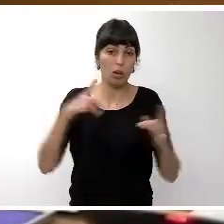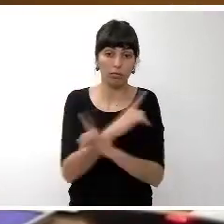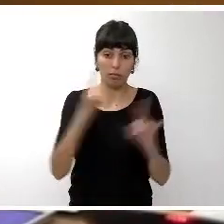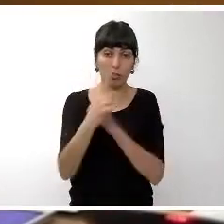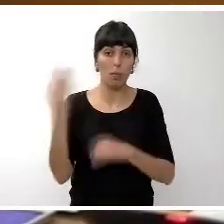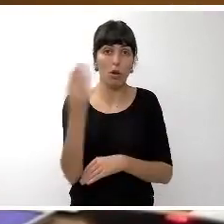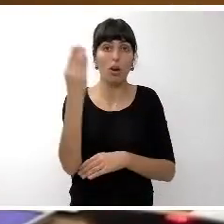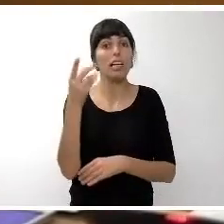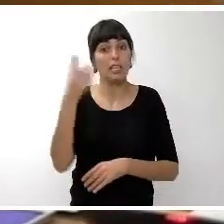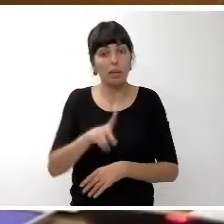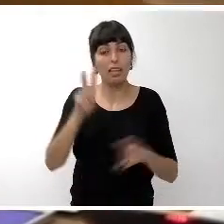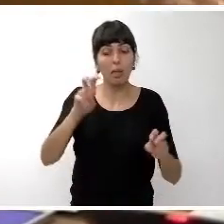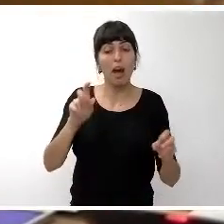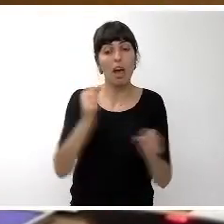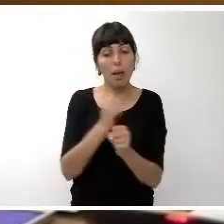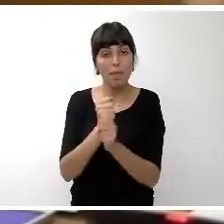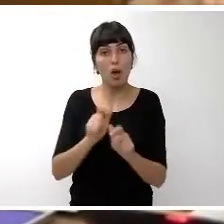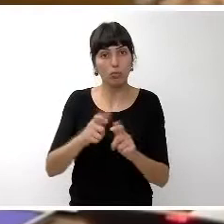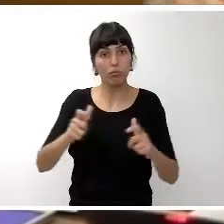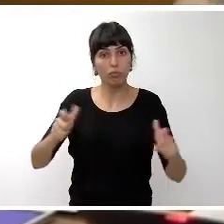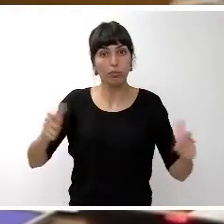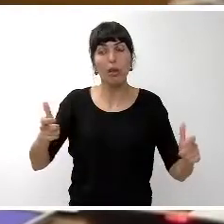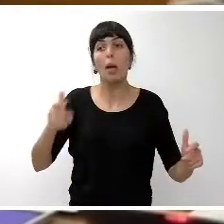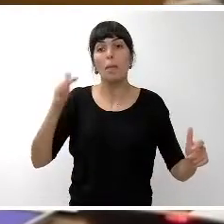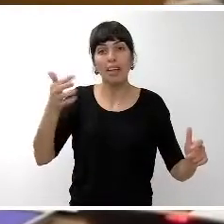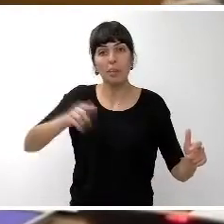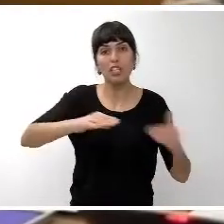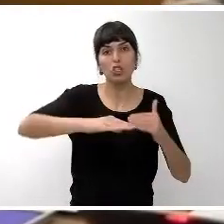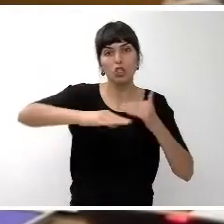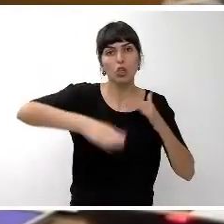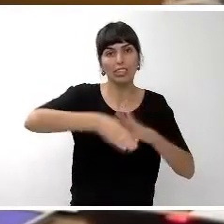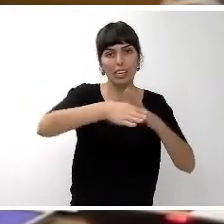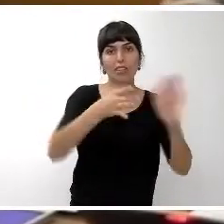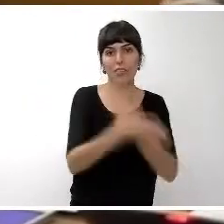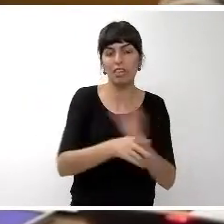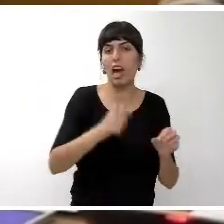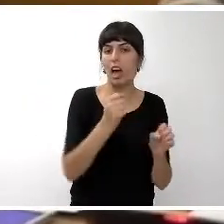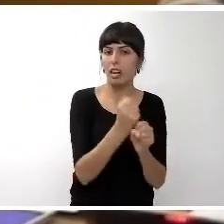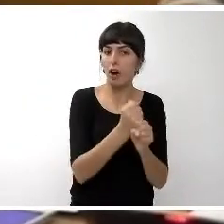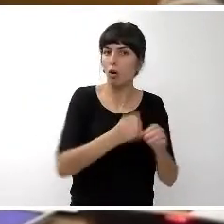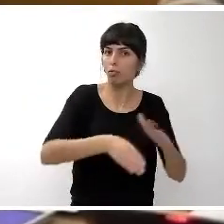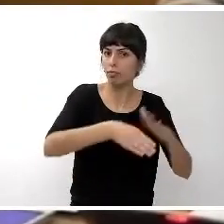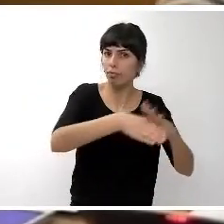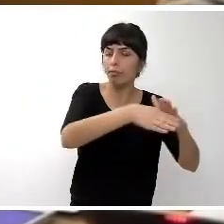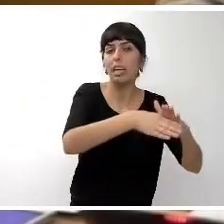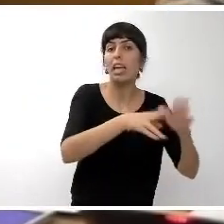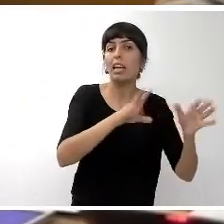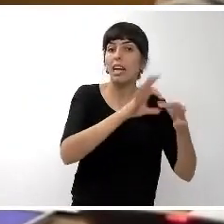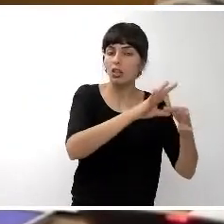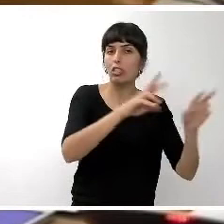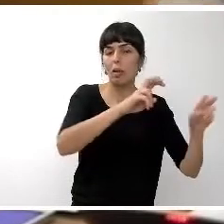razonable de empleo y además sostenible que se puede sostener en el tiempo que puede ser perdurable en el ámbito de la construcción